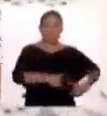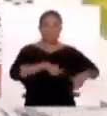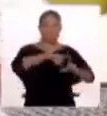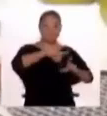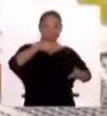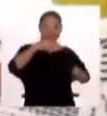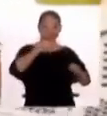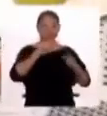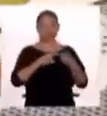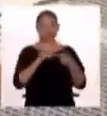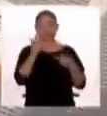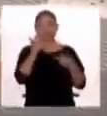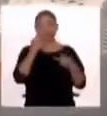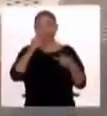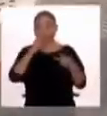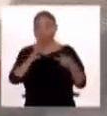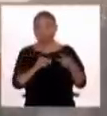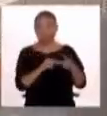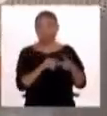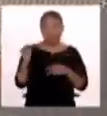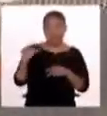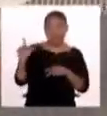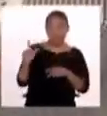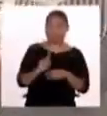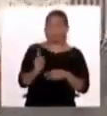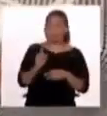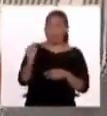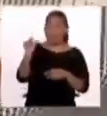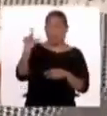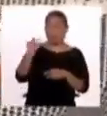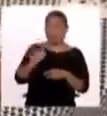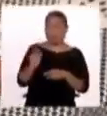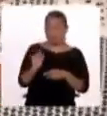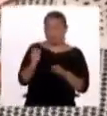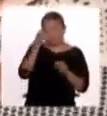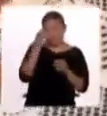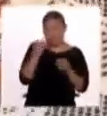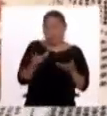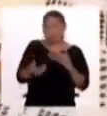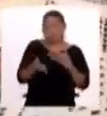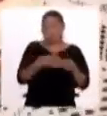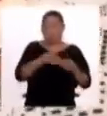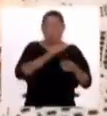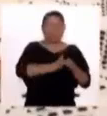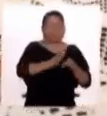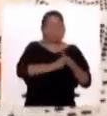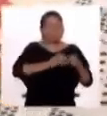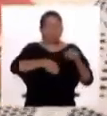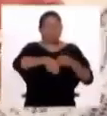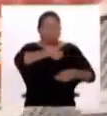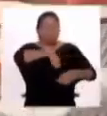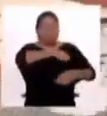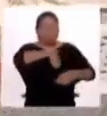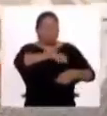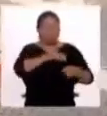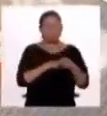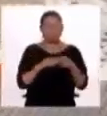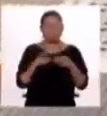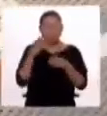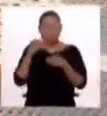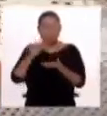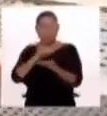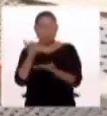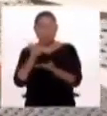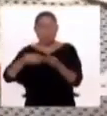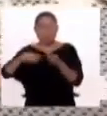sangrecita. Que no es caro, además. No es caro y además son bastante versátiles. pueden utilizar en guisos, ahí vemos un arroz chaufa de sangrecita,